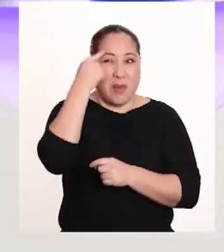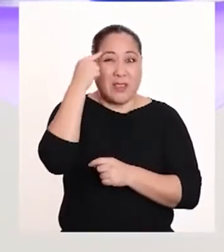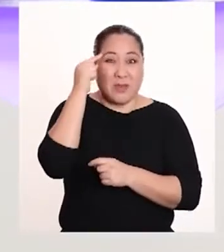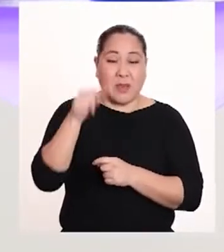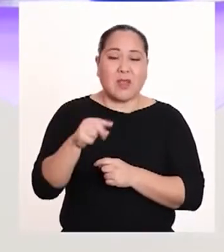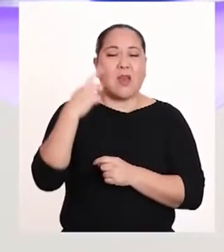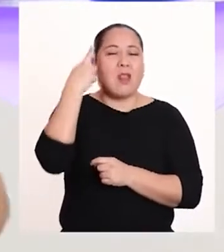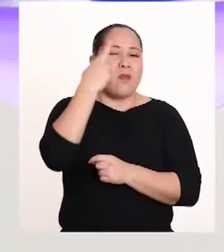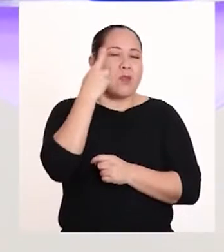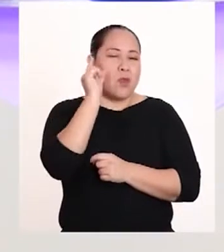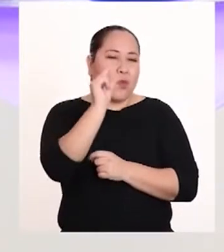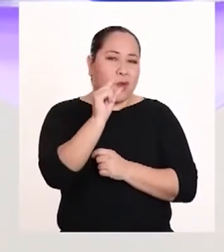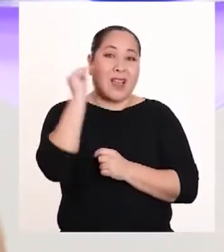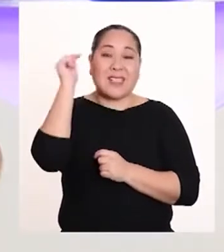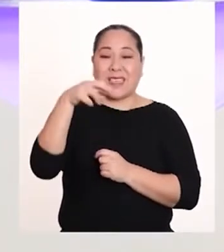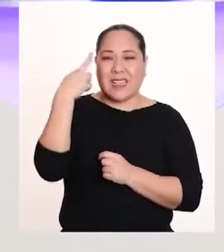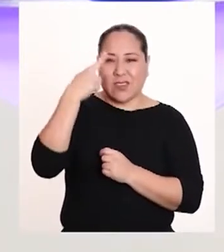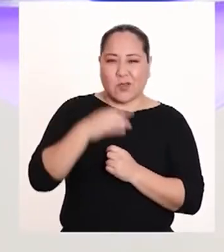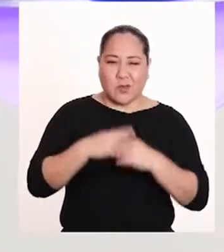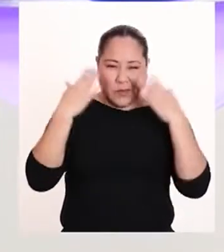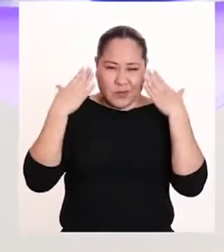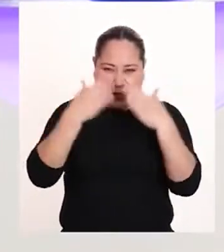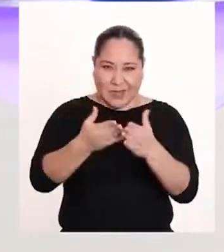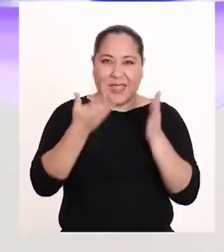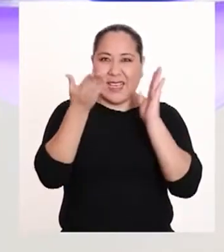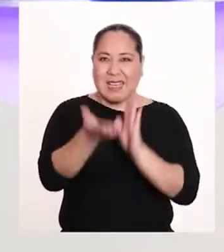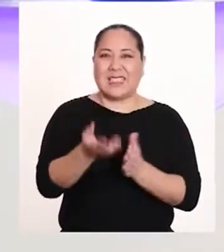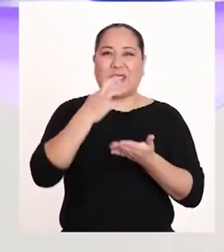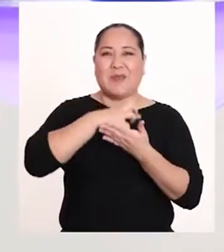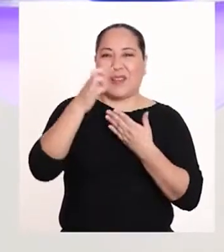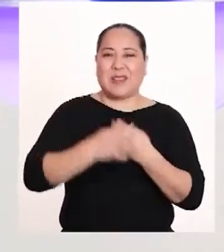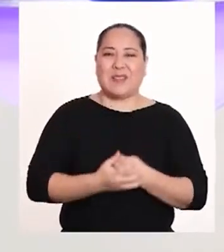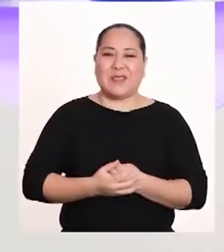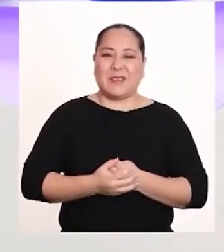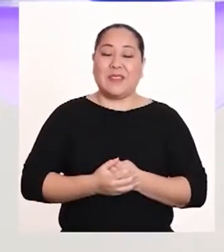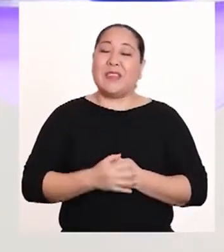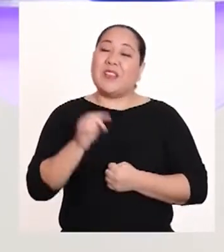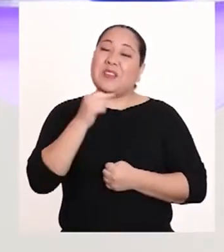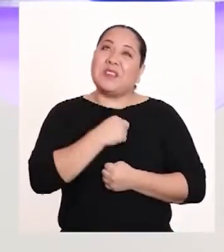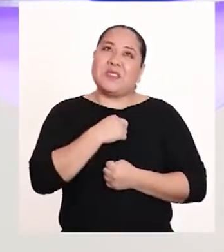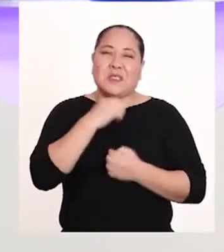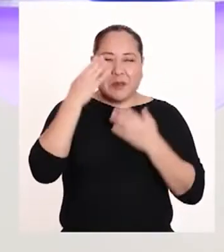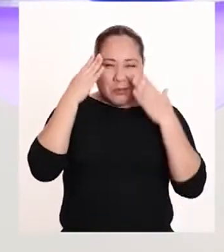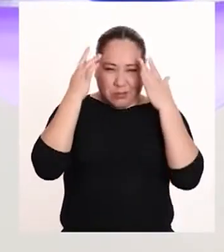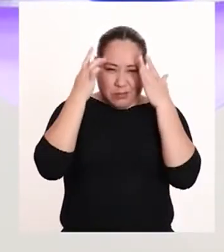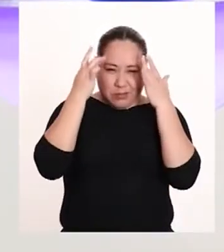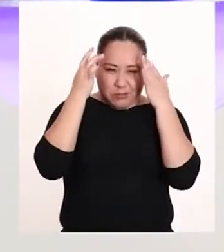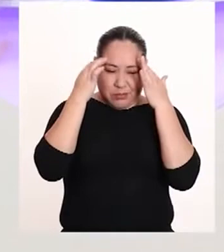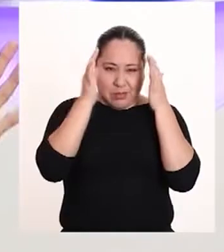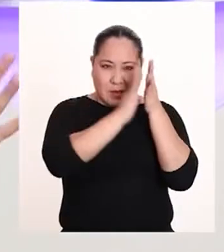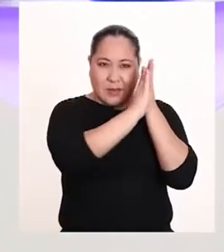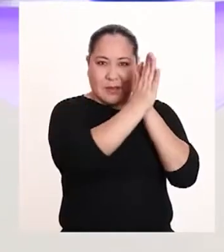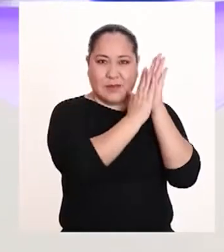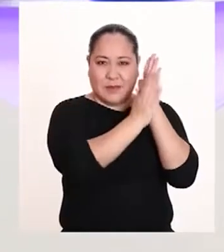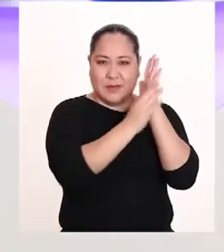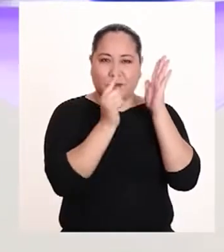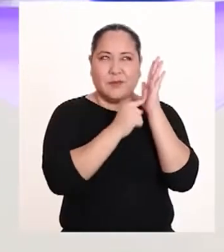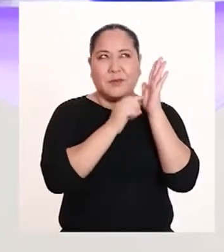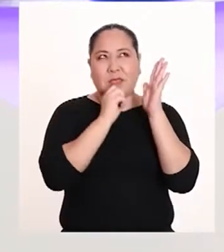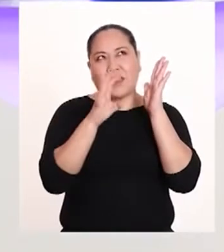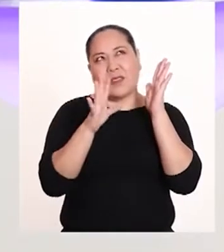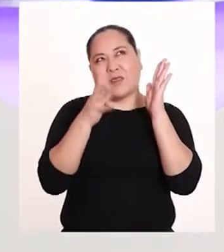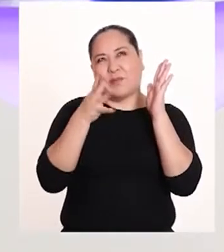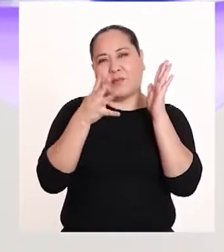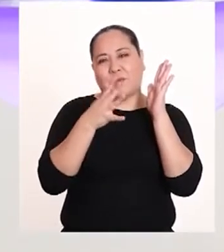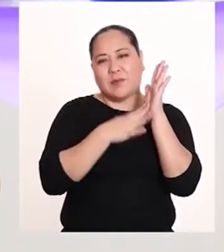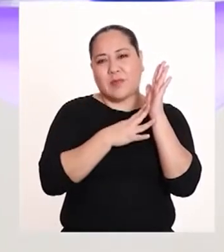poquito al respecto. Y por eso voy a dedicarle este programa. Todavía tengo en la mente un afiche que decía algo así